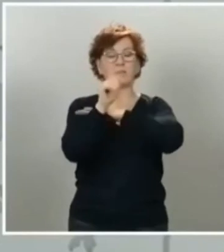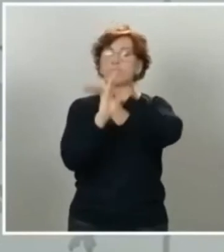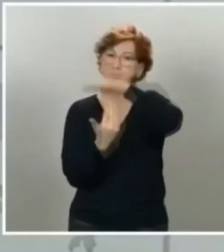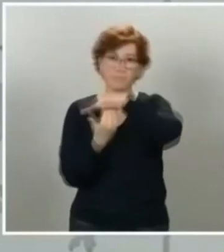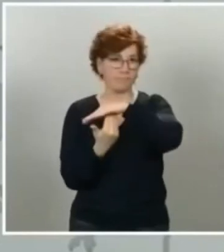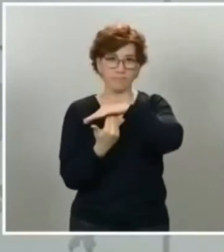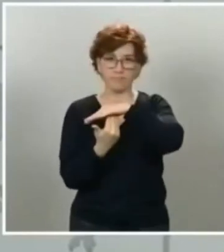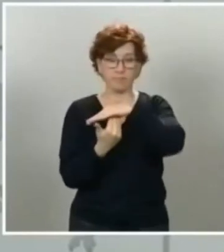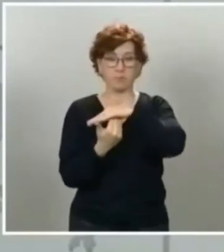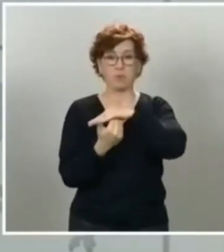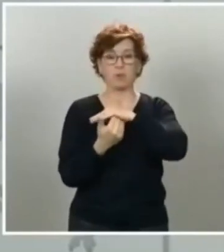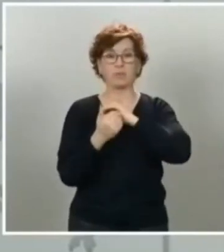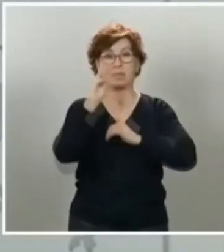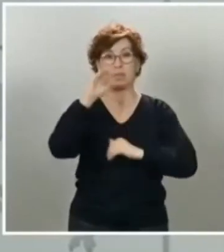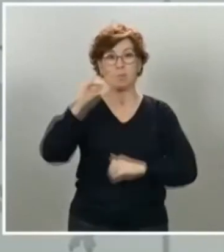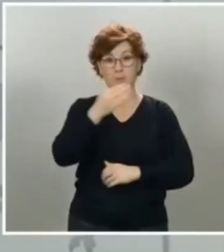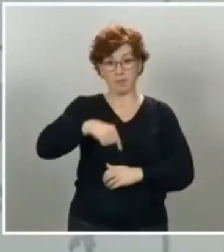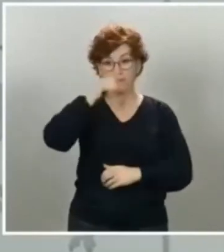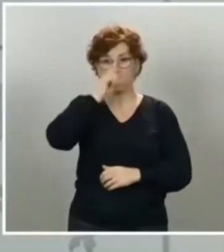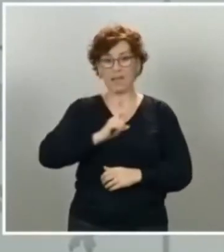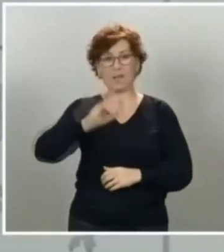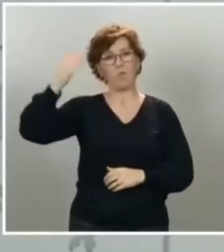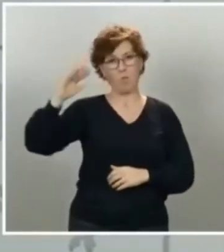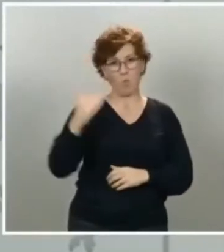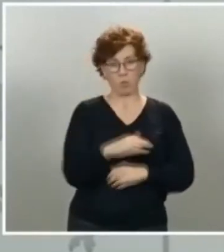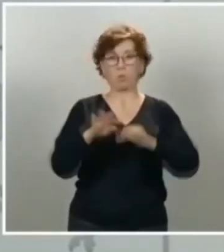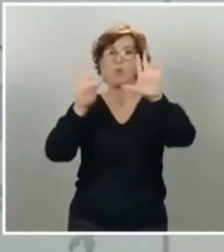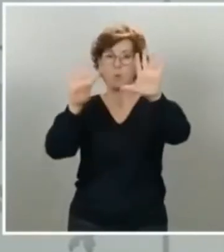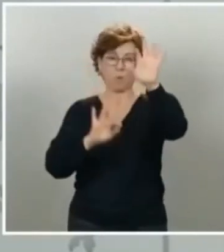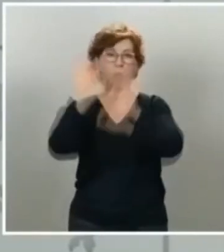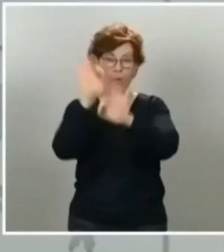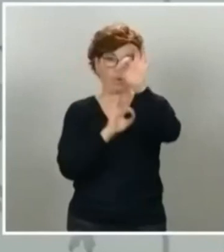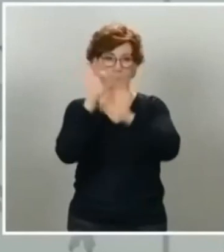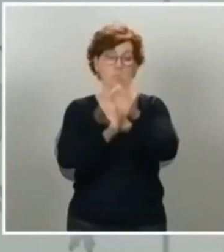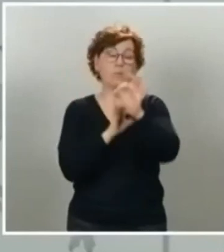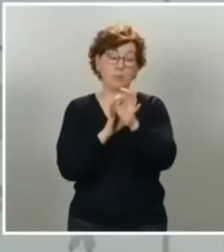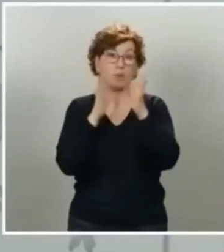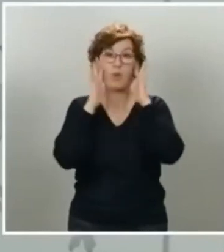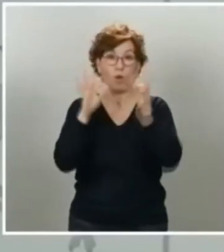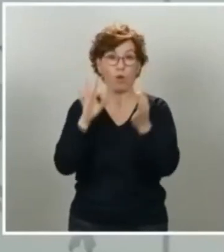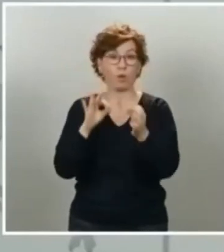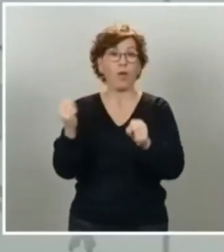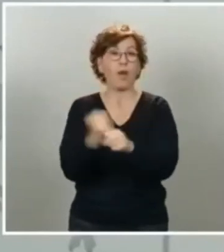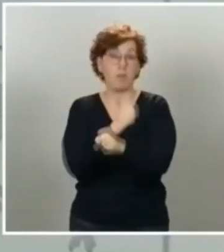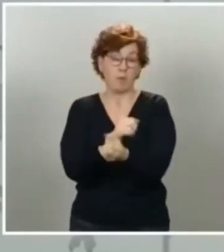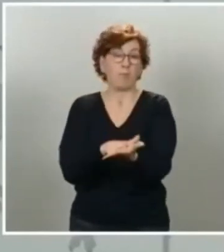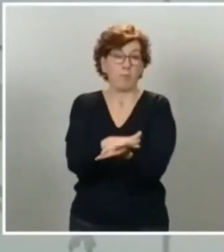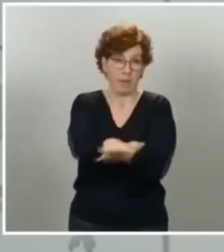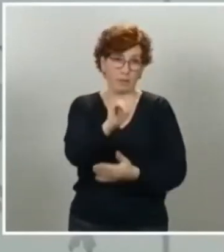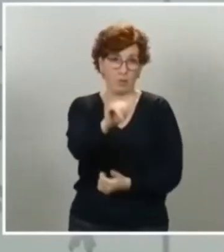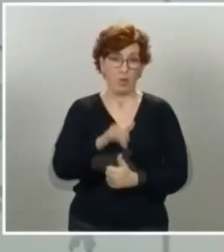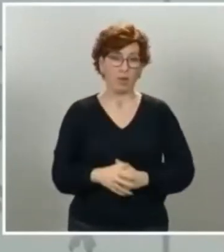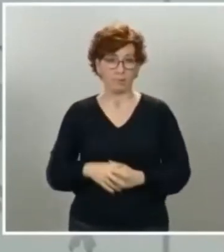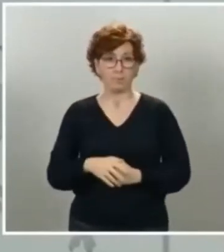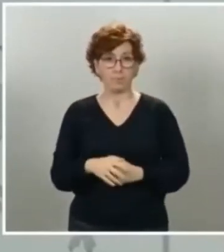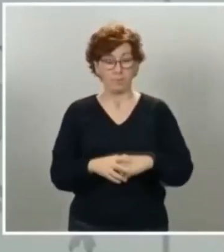riqueza nacional se reducirá en más de un 9% y, lógicamente, tendrá un impacto sobre el empleo. Y la segunda conclusión de los cálculos